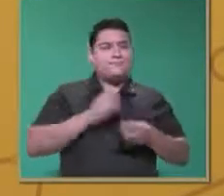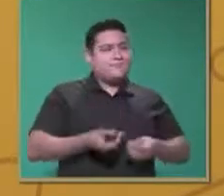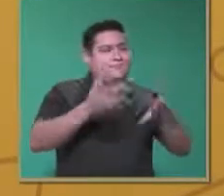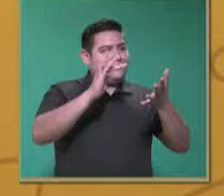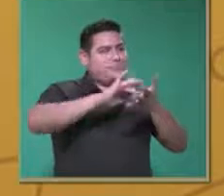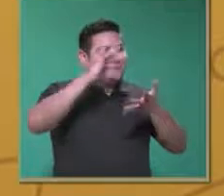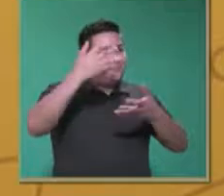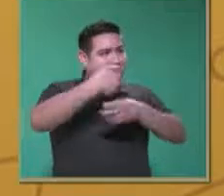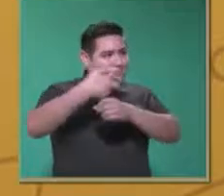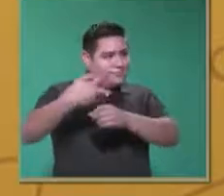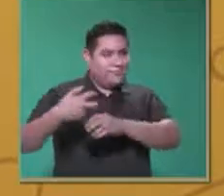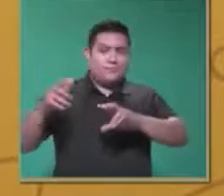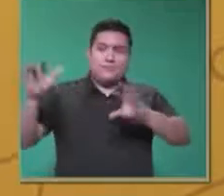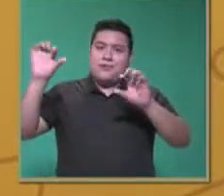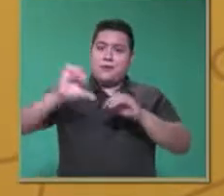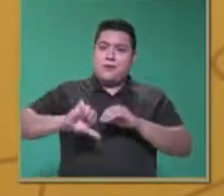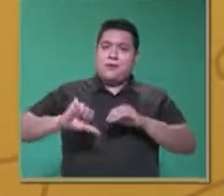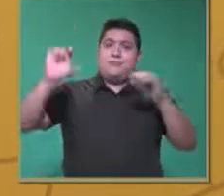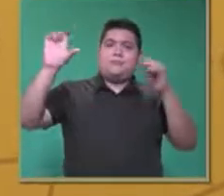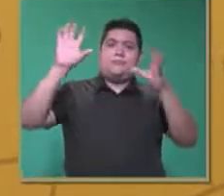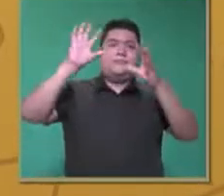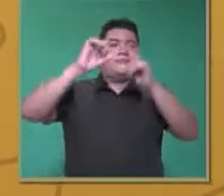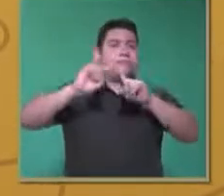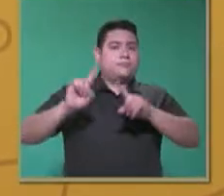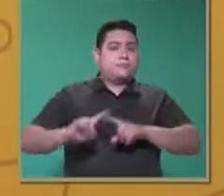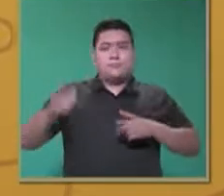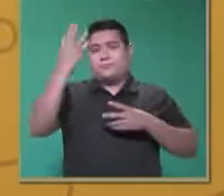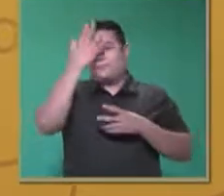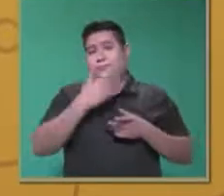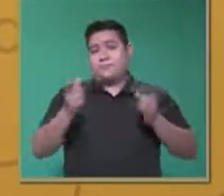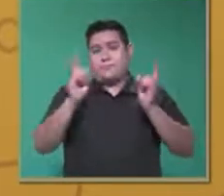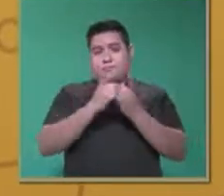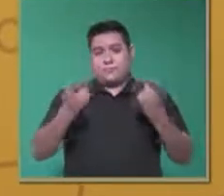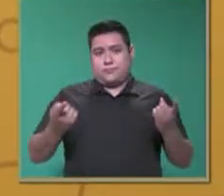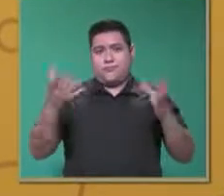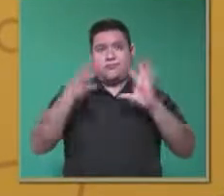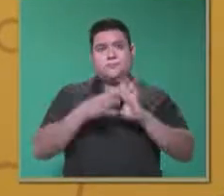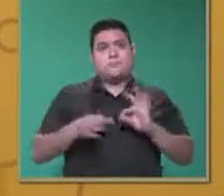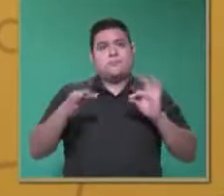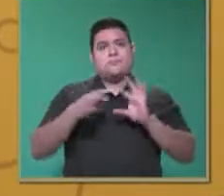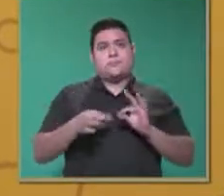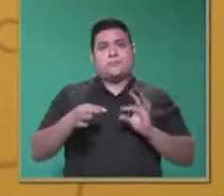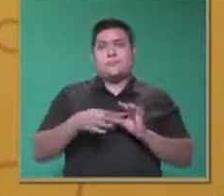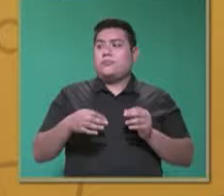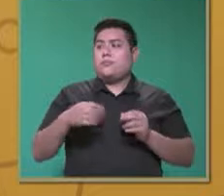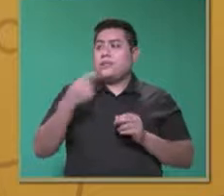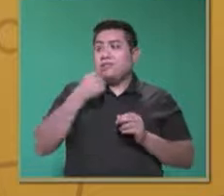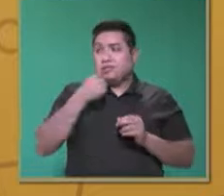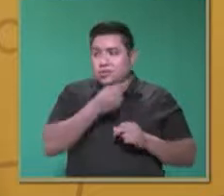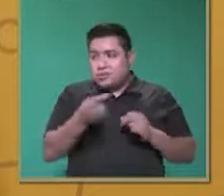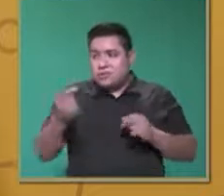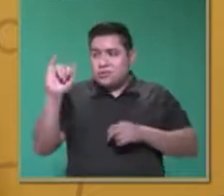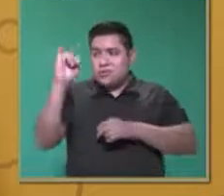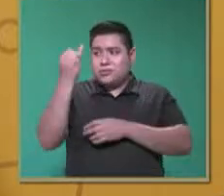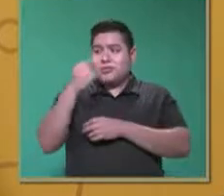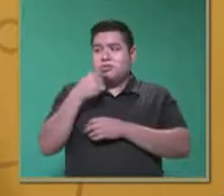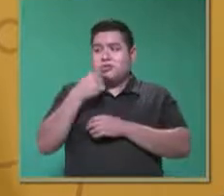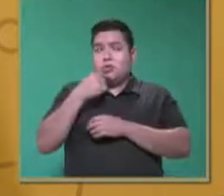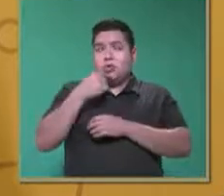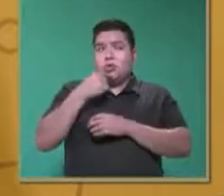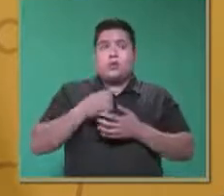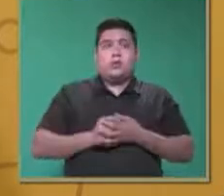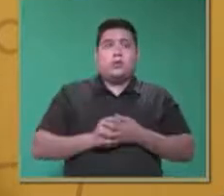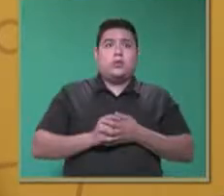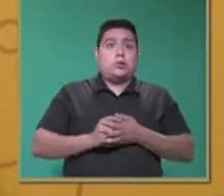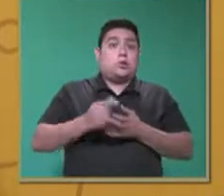vamos a hablar sobre el desarrollo de habilidades en niños de nivel preescolar. Recordemos que no todos los niños tienen las